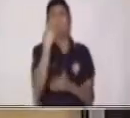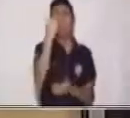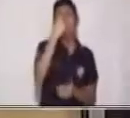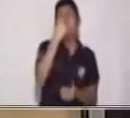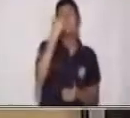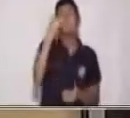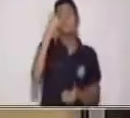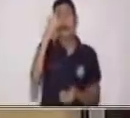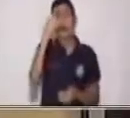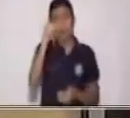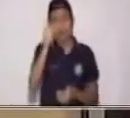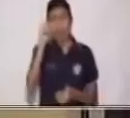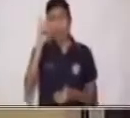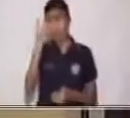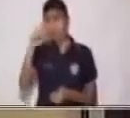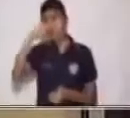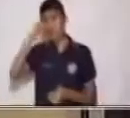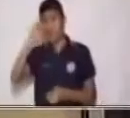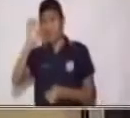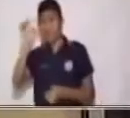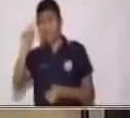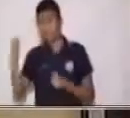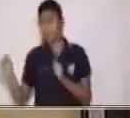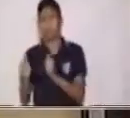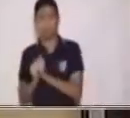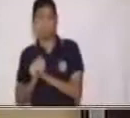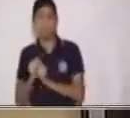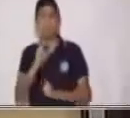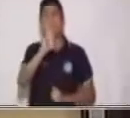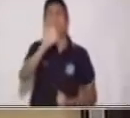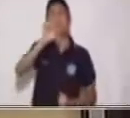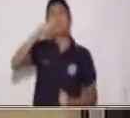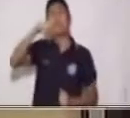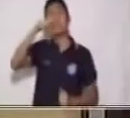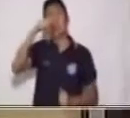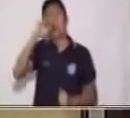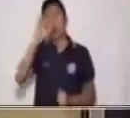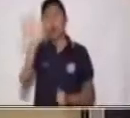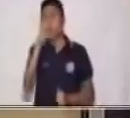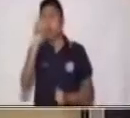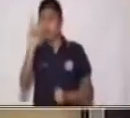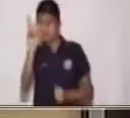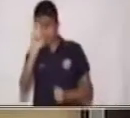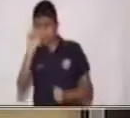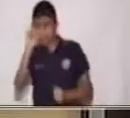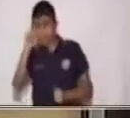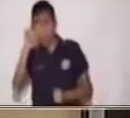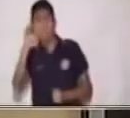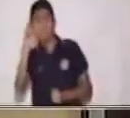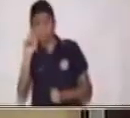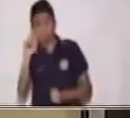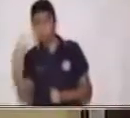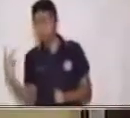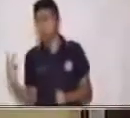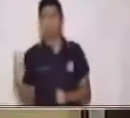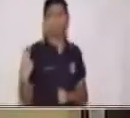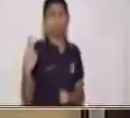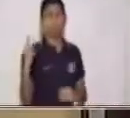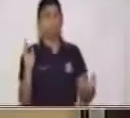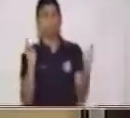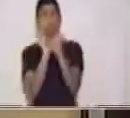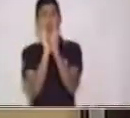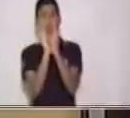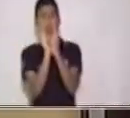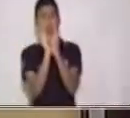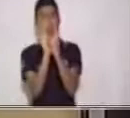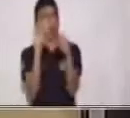acompañan. Renato y Ramiro los esperan. En su camino se enfrentan a